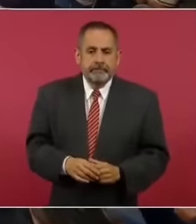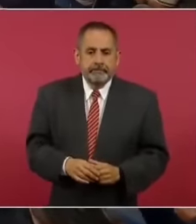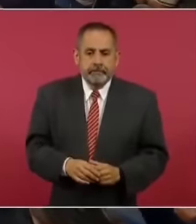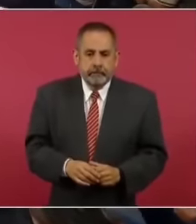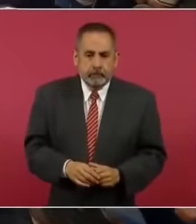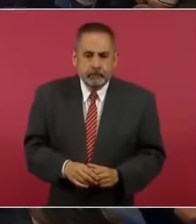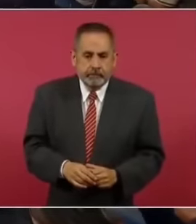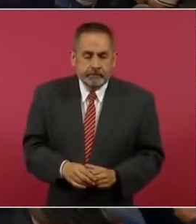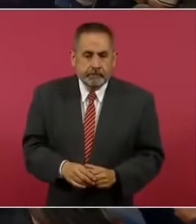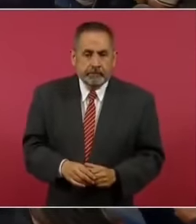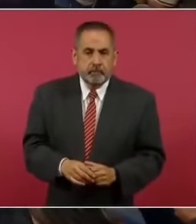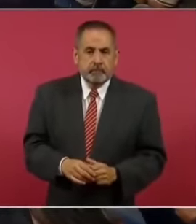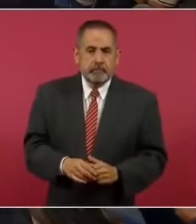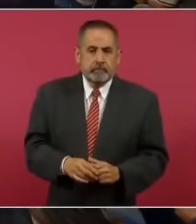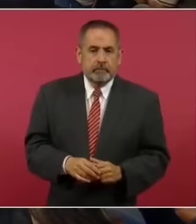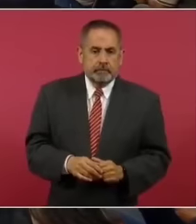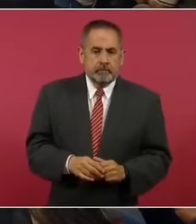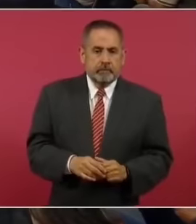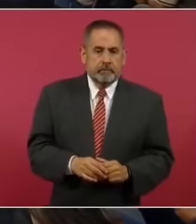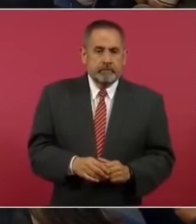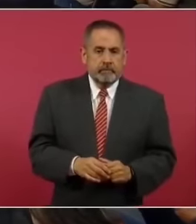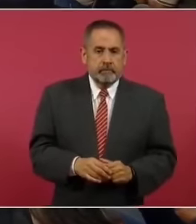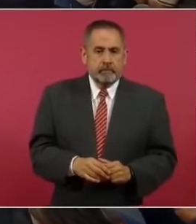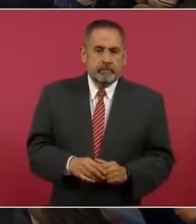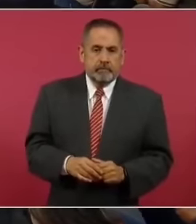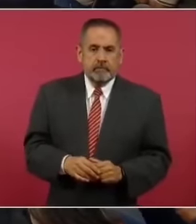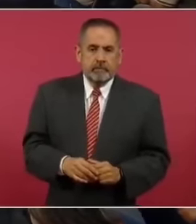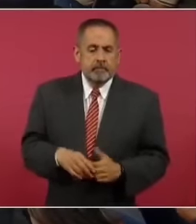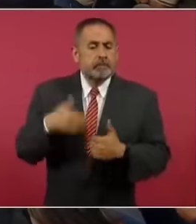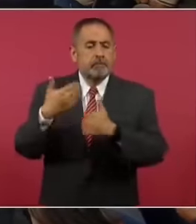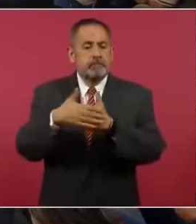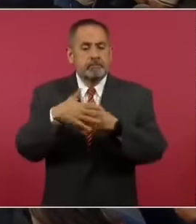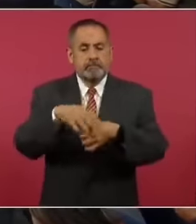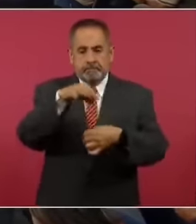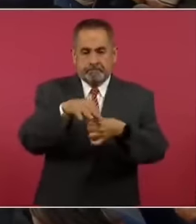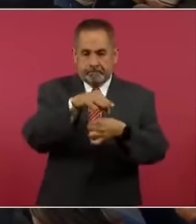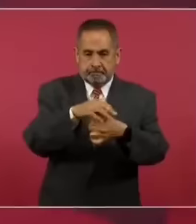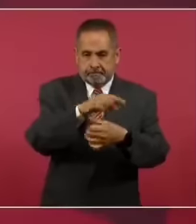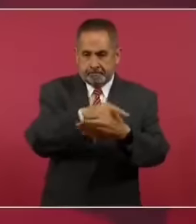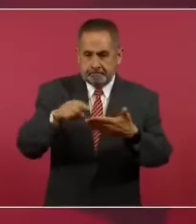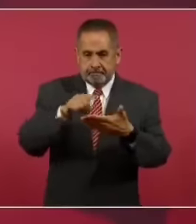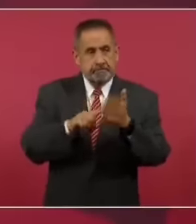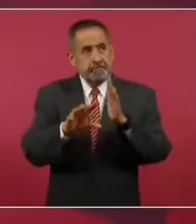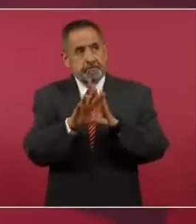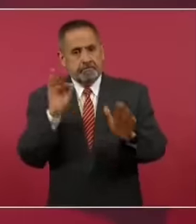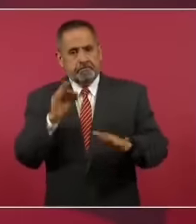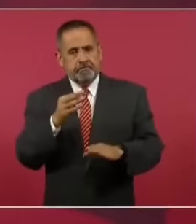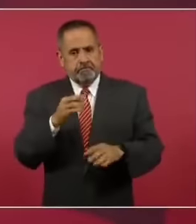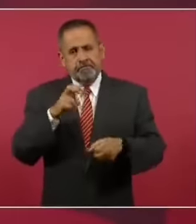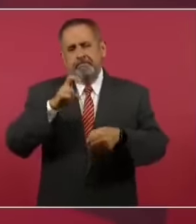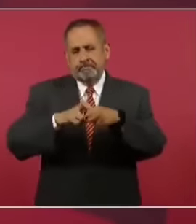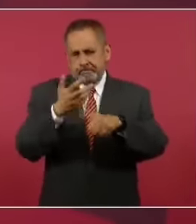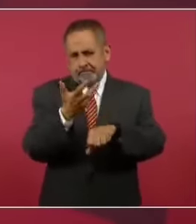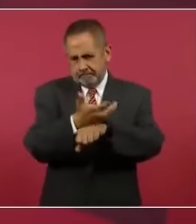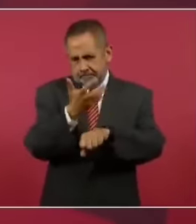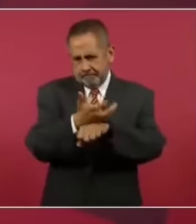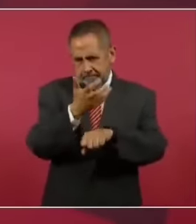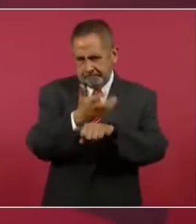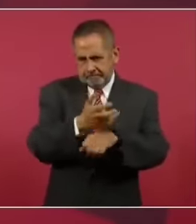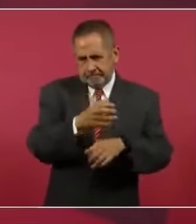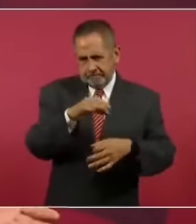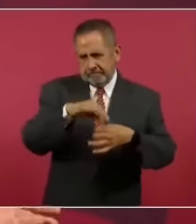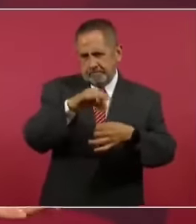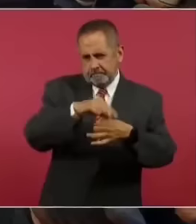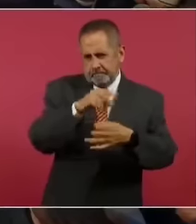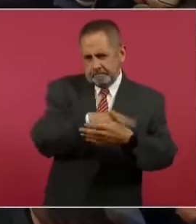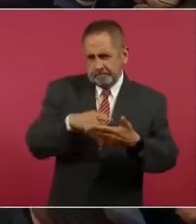van a haber elecciones en Estados Unidos. Entonces,